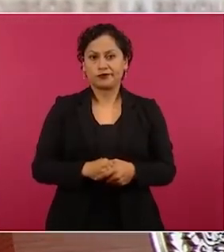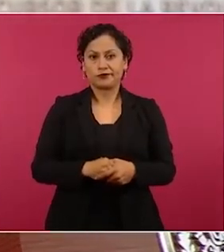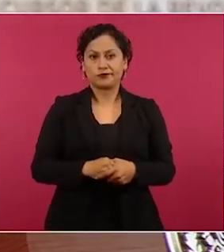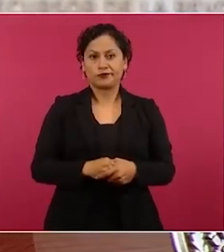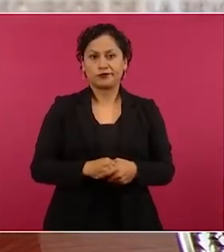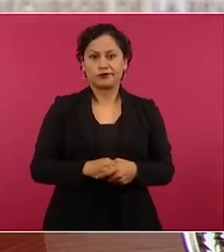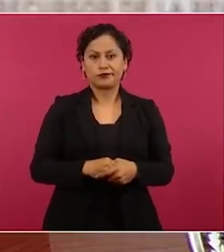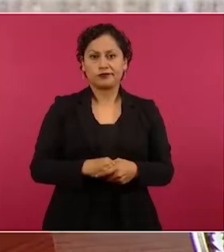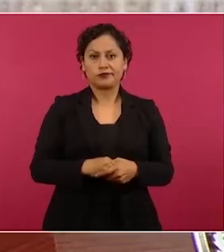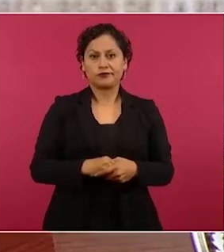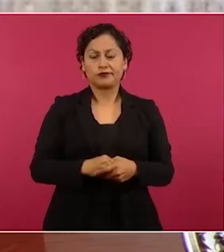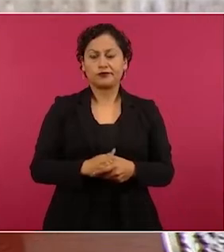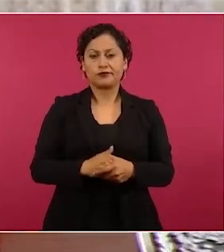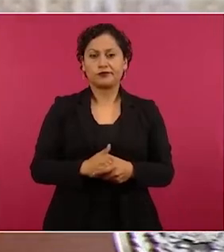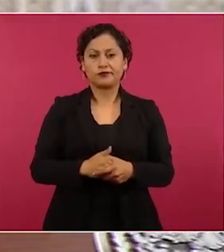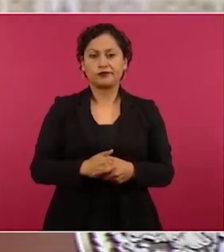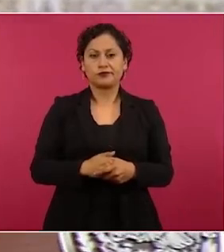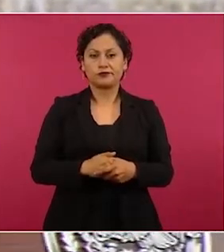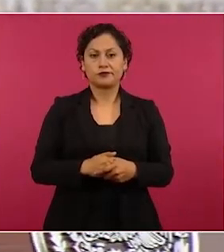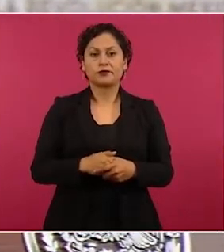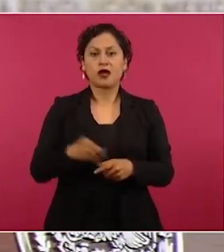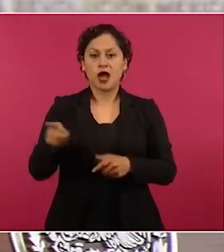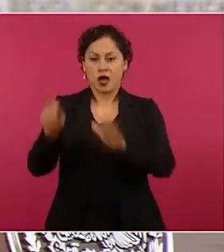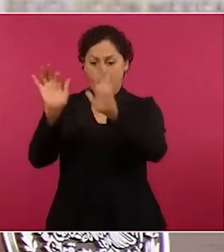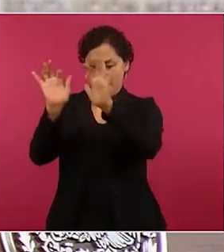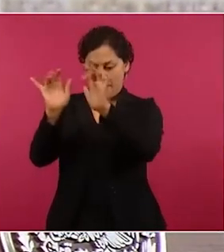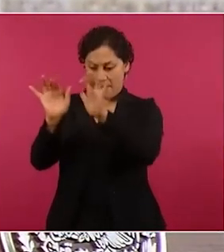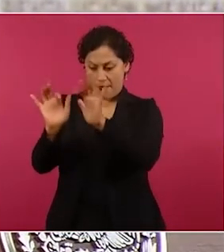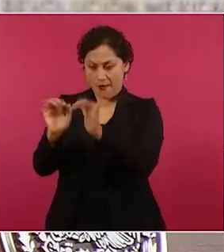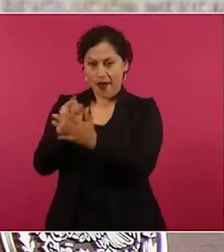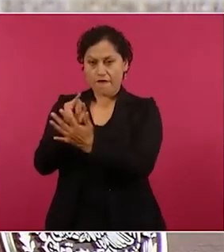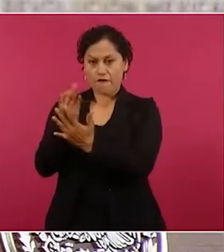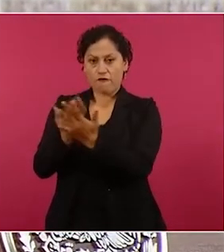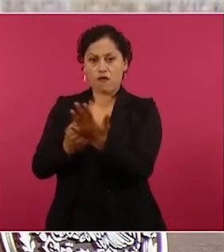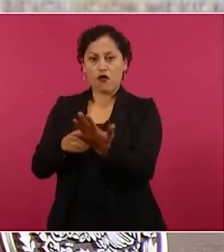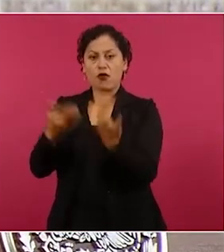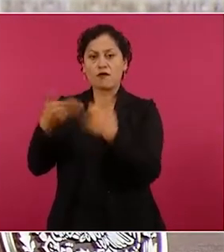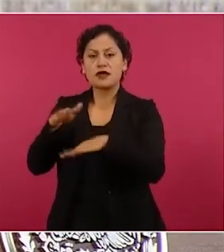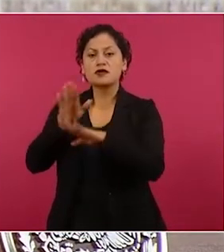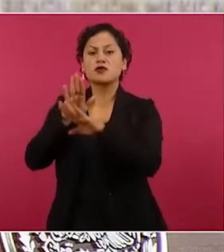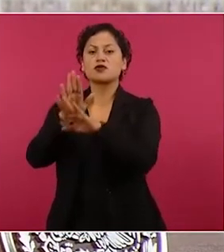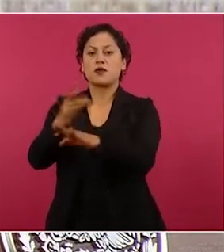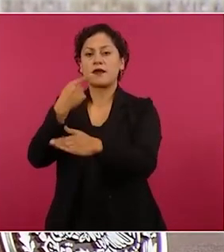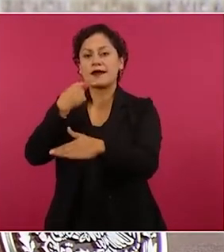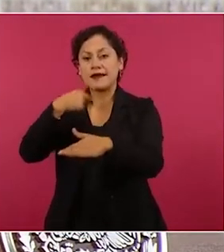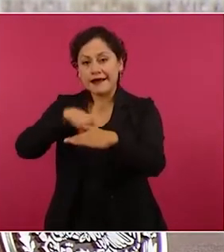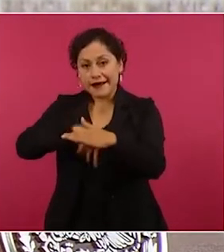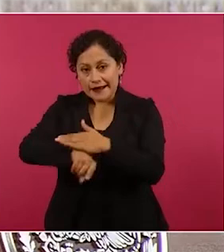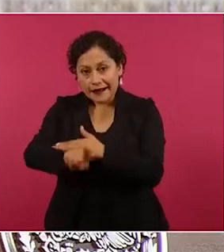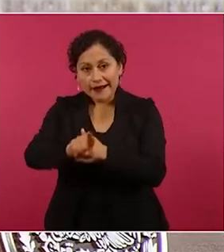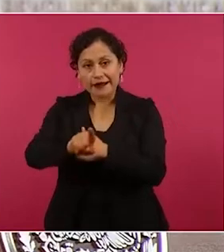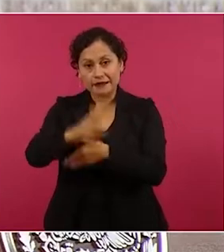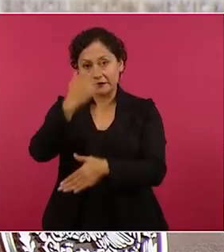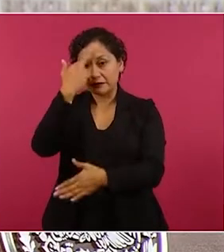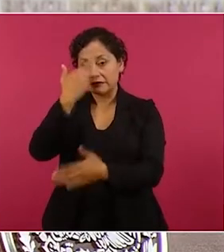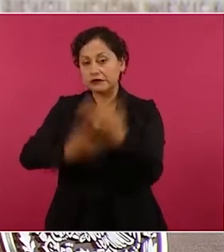un informe sobre quejas y violaciones de derechos humanos